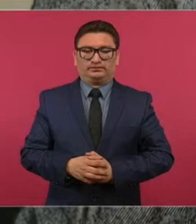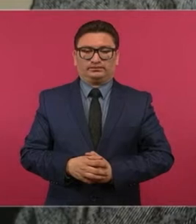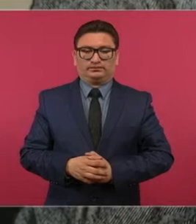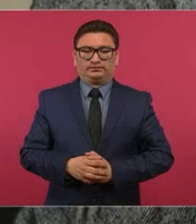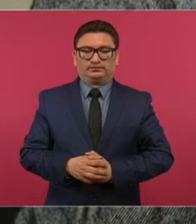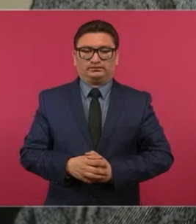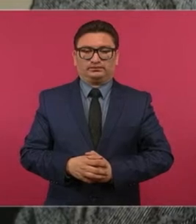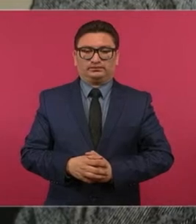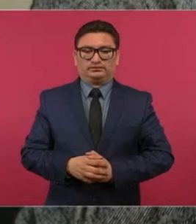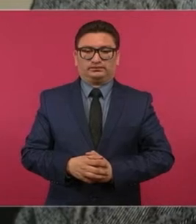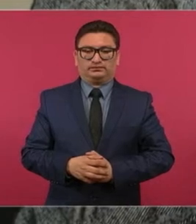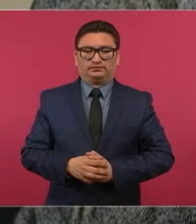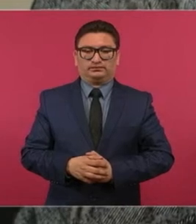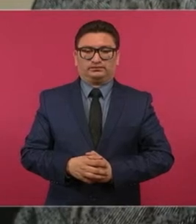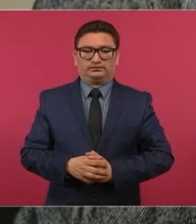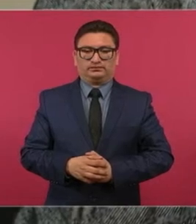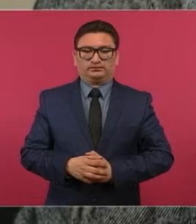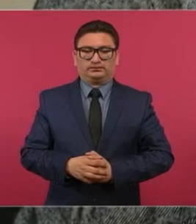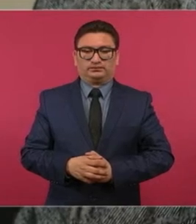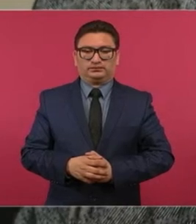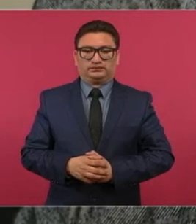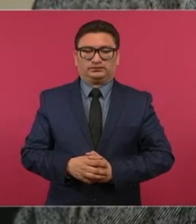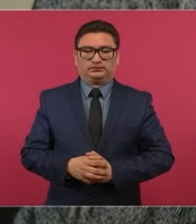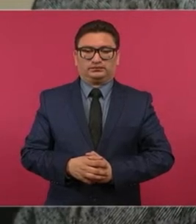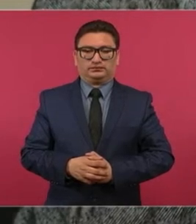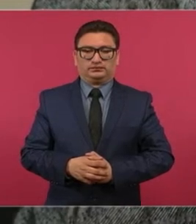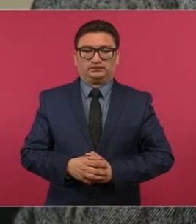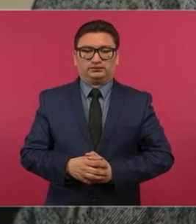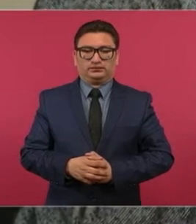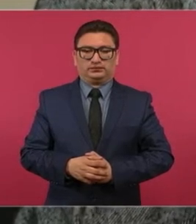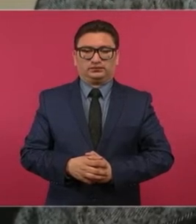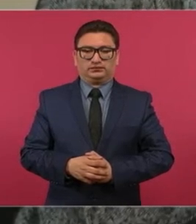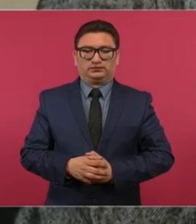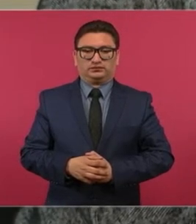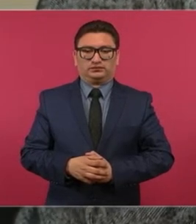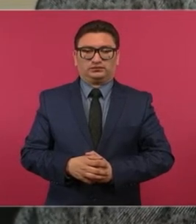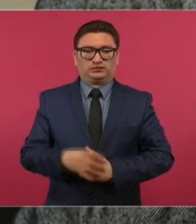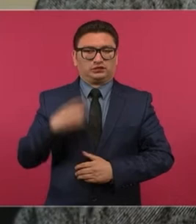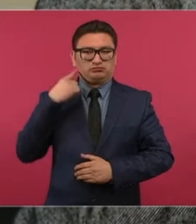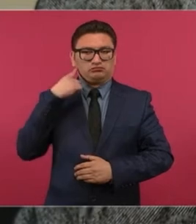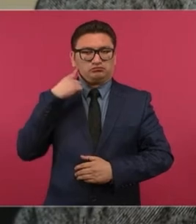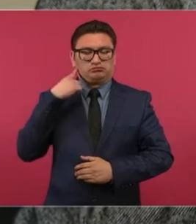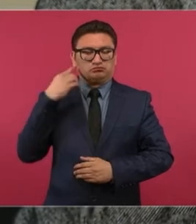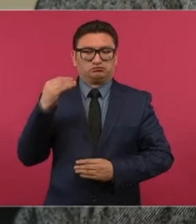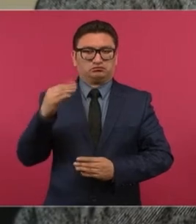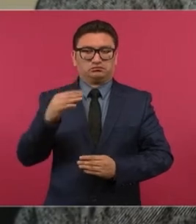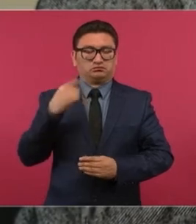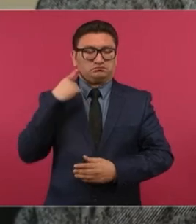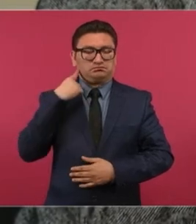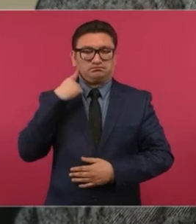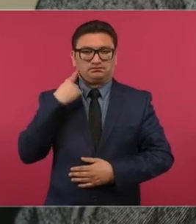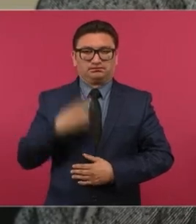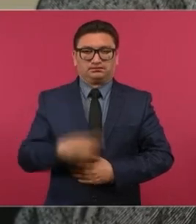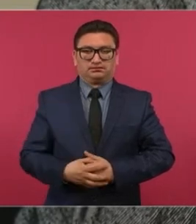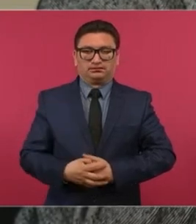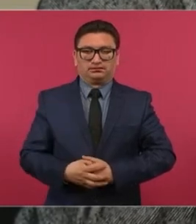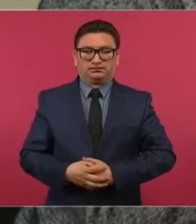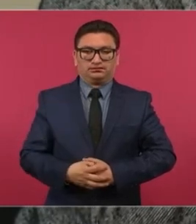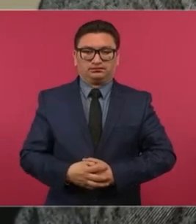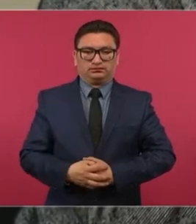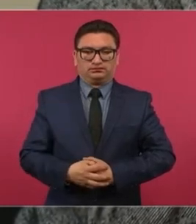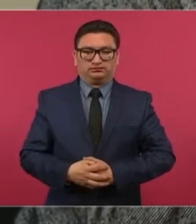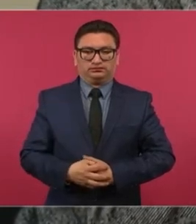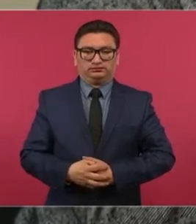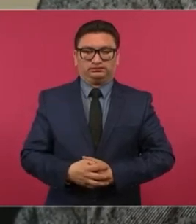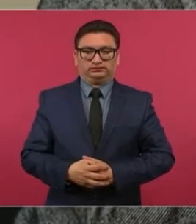relaciones exteriores, así lo han comentado, pero le quieren preguntar a usted si existe la posibilidad de incluso llevarlo al más alto nivel